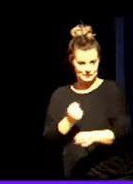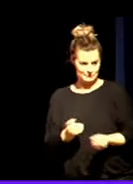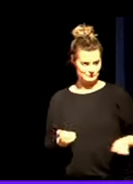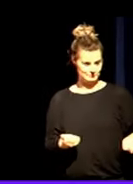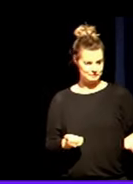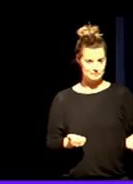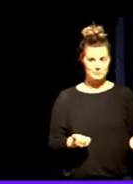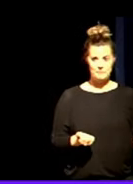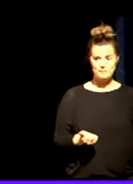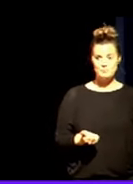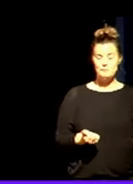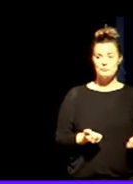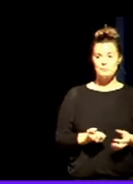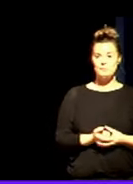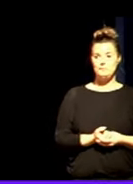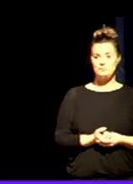periódica.